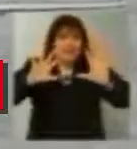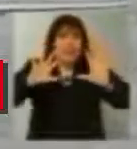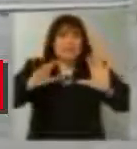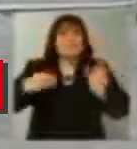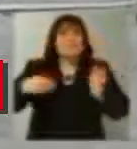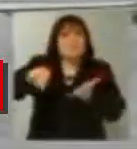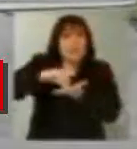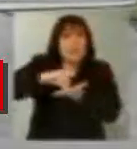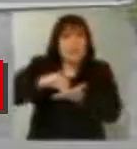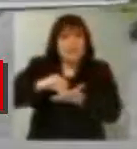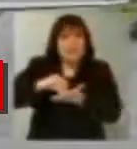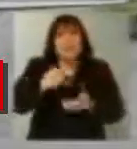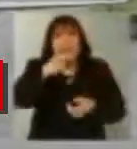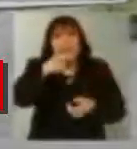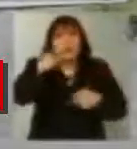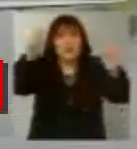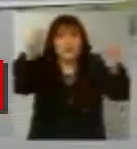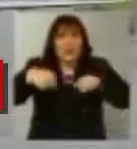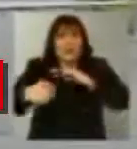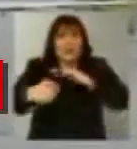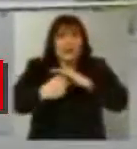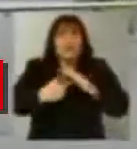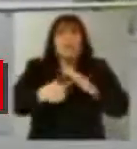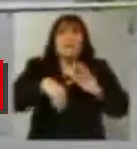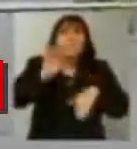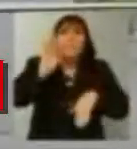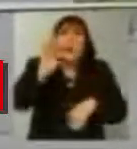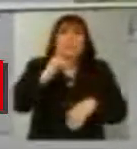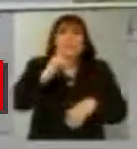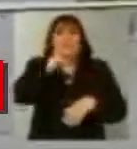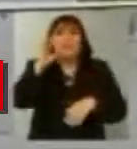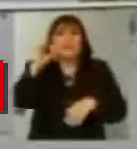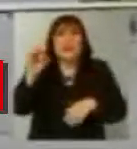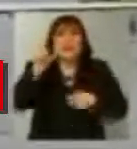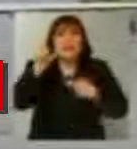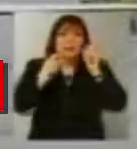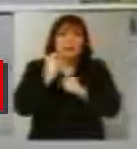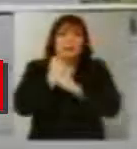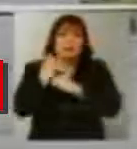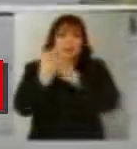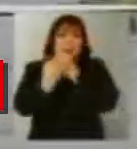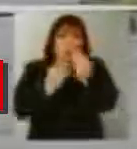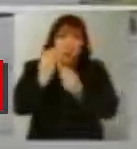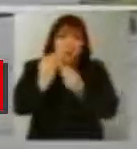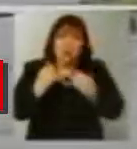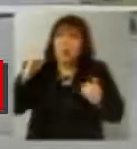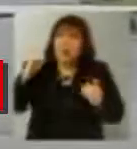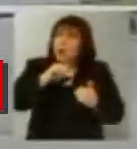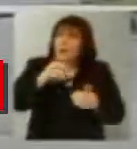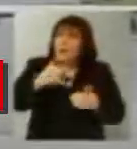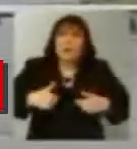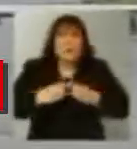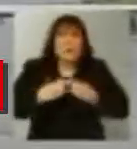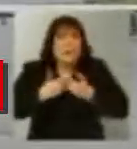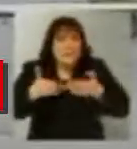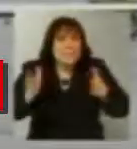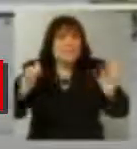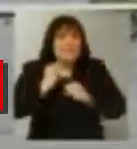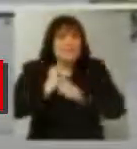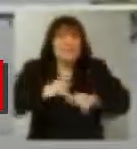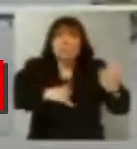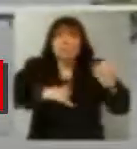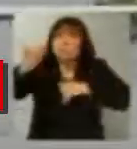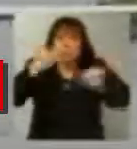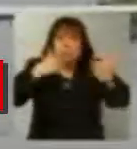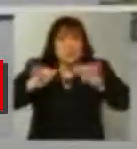va a generar casi más de 100 puestos nuevos de trabajo cuando estén todos los aviones operando. En